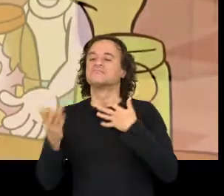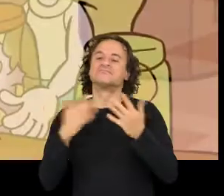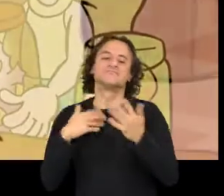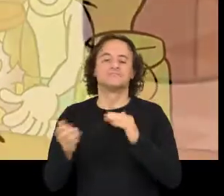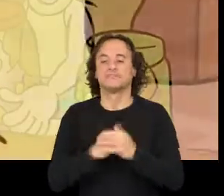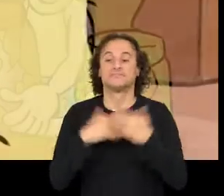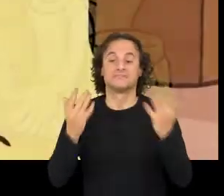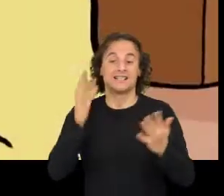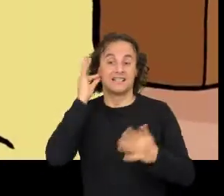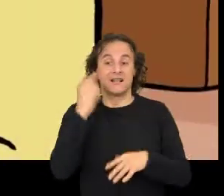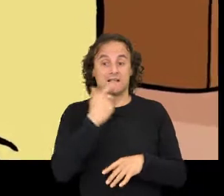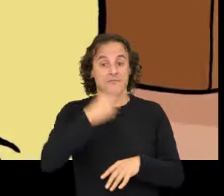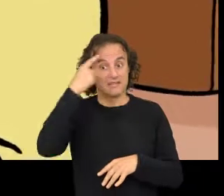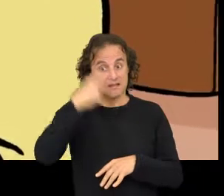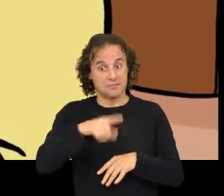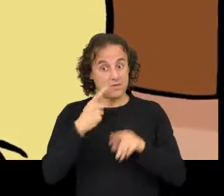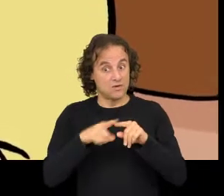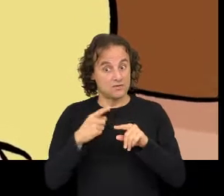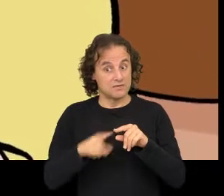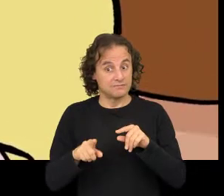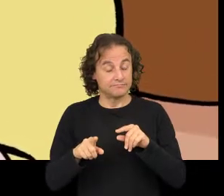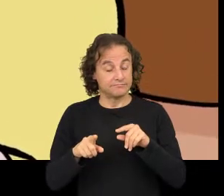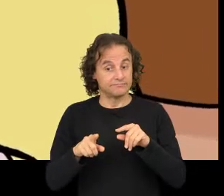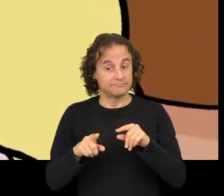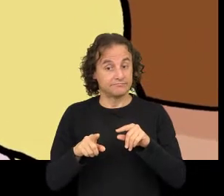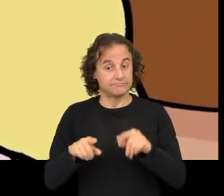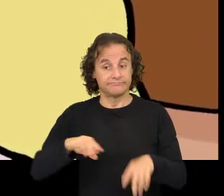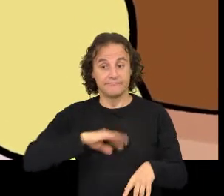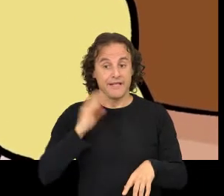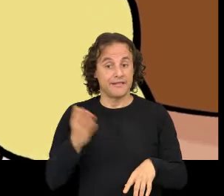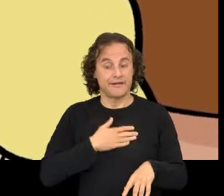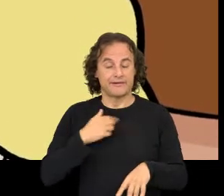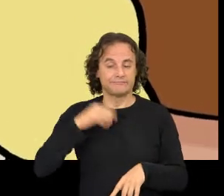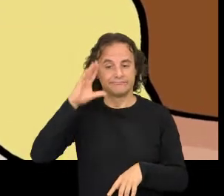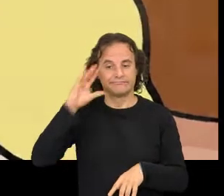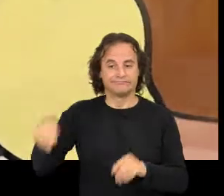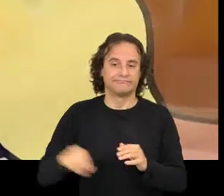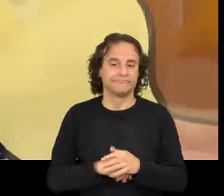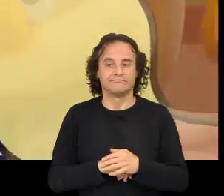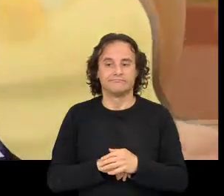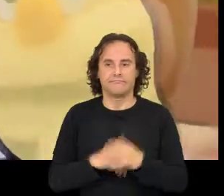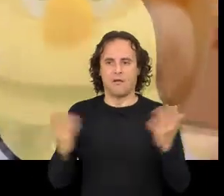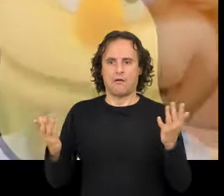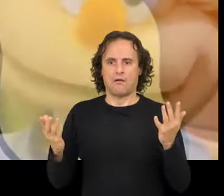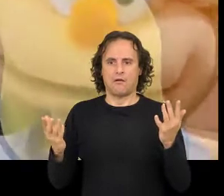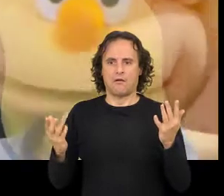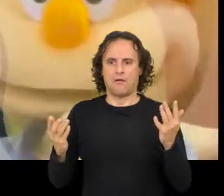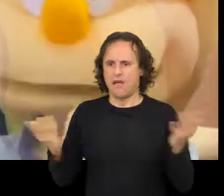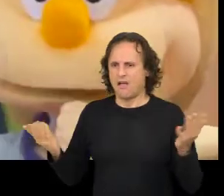Sabes unha cousa, dixo ela Que? Que nos imos mañán Oh,